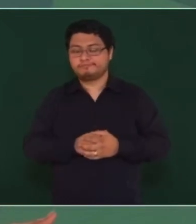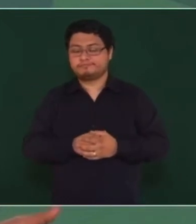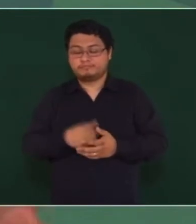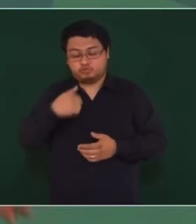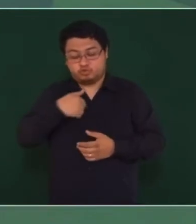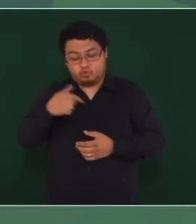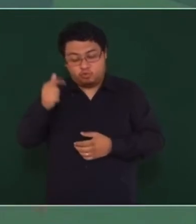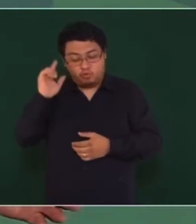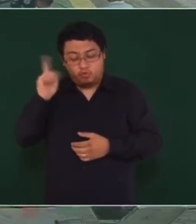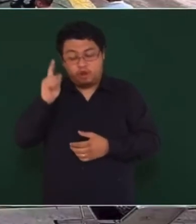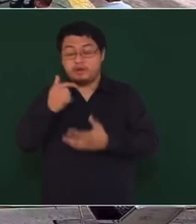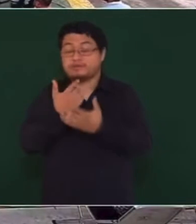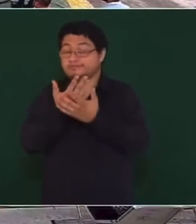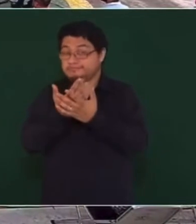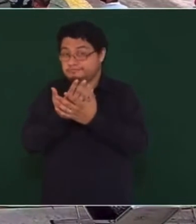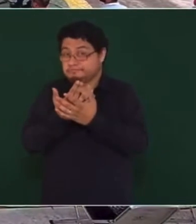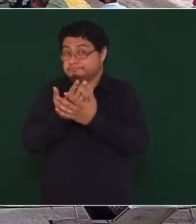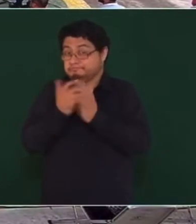que ayuden,